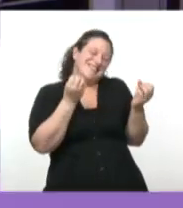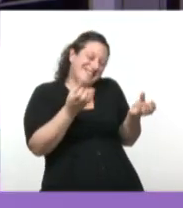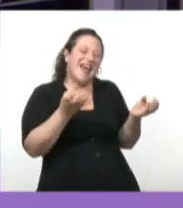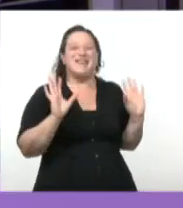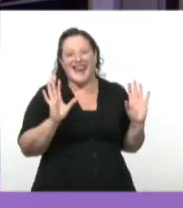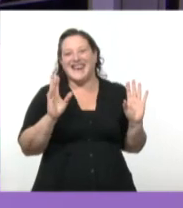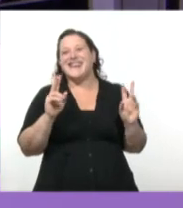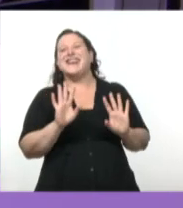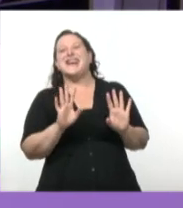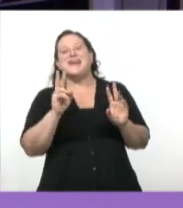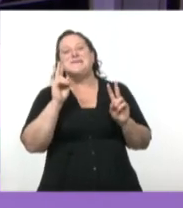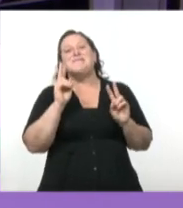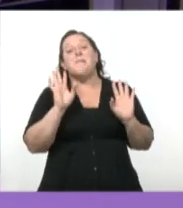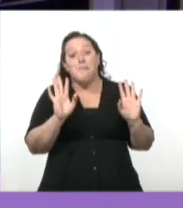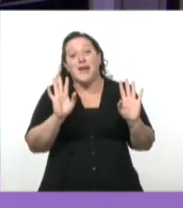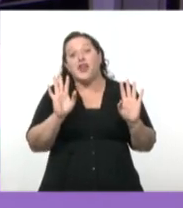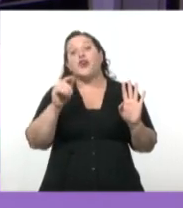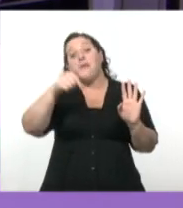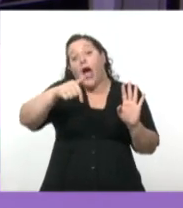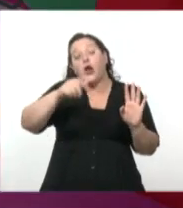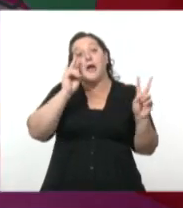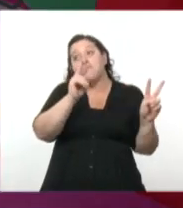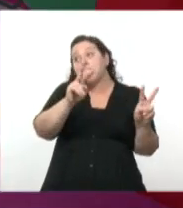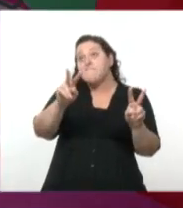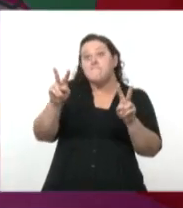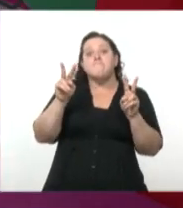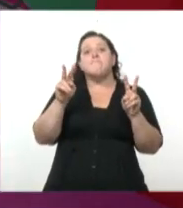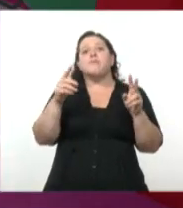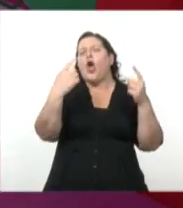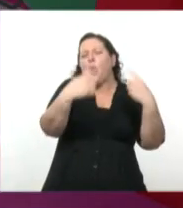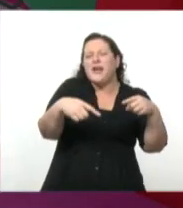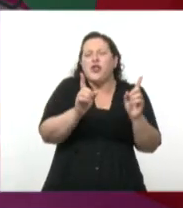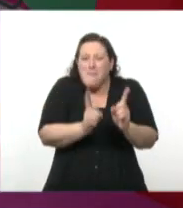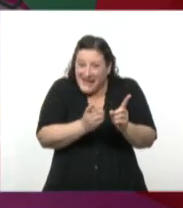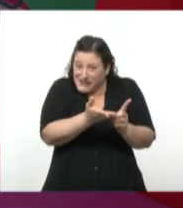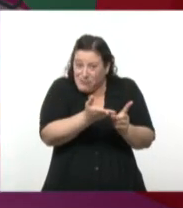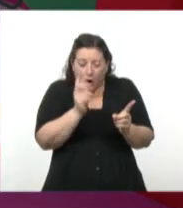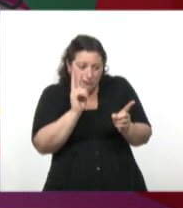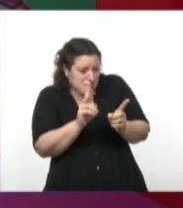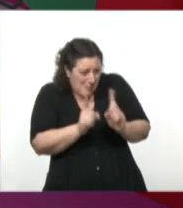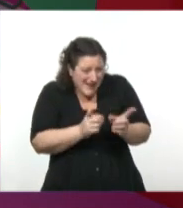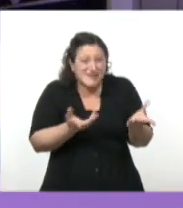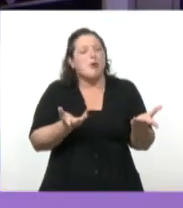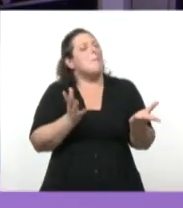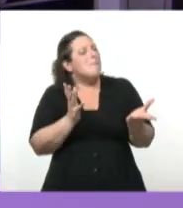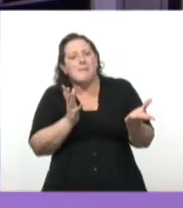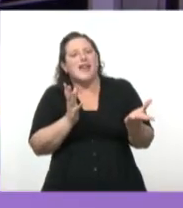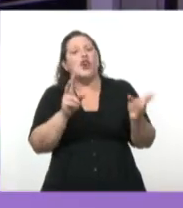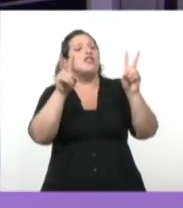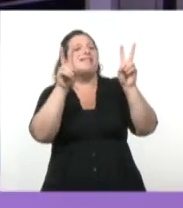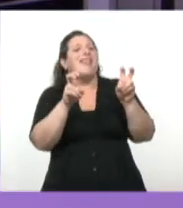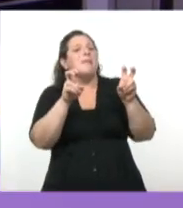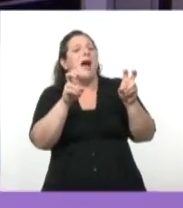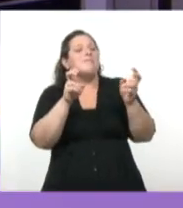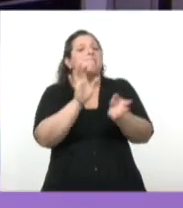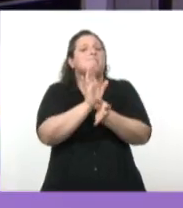Lo que vemos es que vamos a seguir reconociendo los objetos, pero vamos a establecer otras relaciones entre